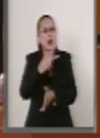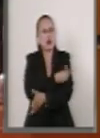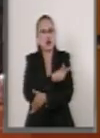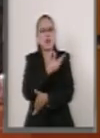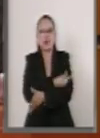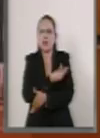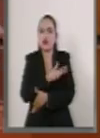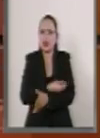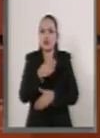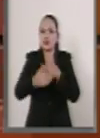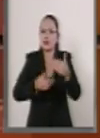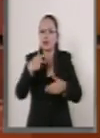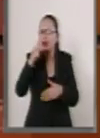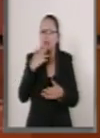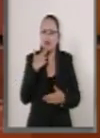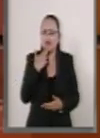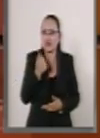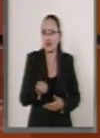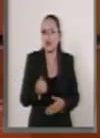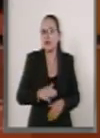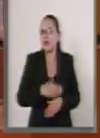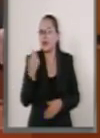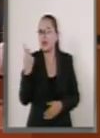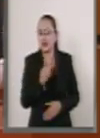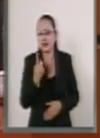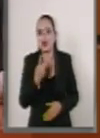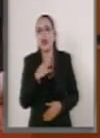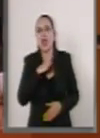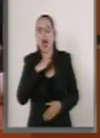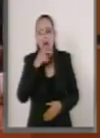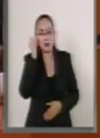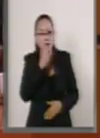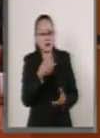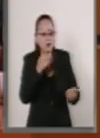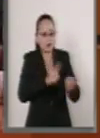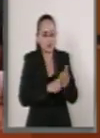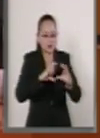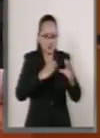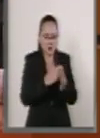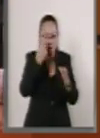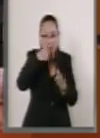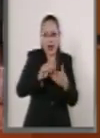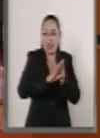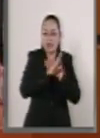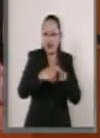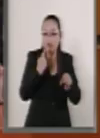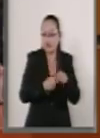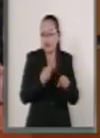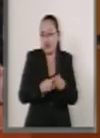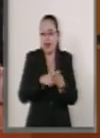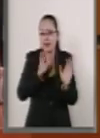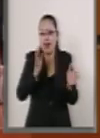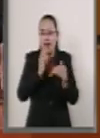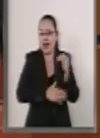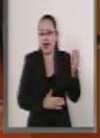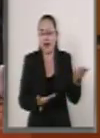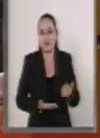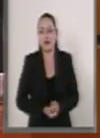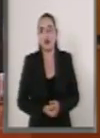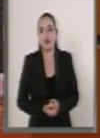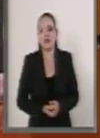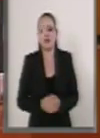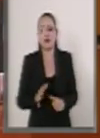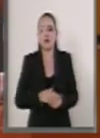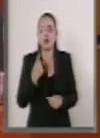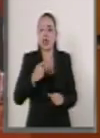ámpulas pues ya no sirven porque ya el efecto de inmunizar pues no va a tener porque andan